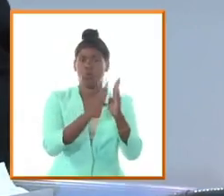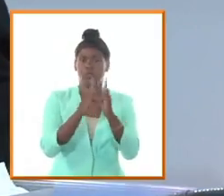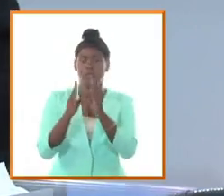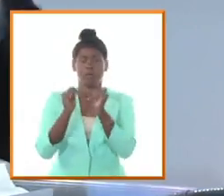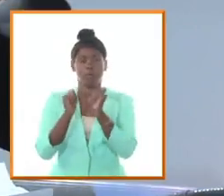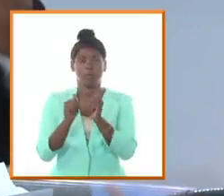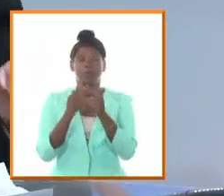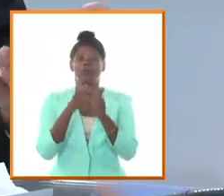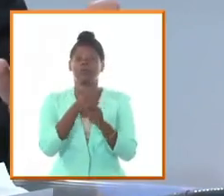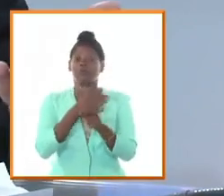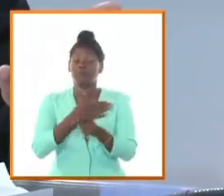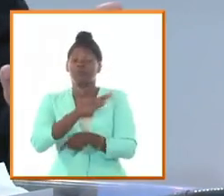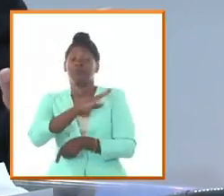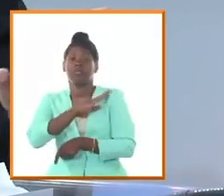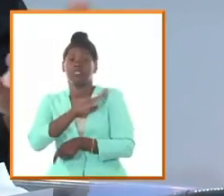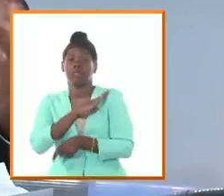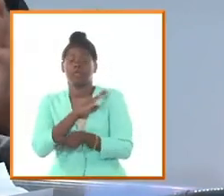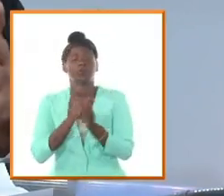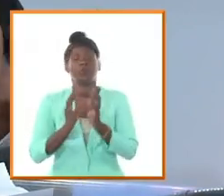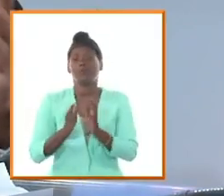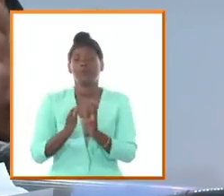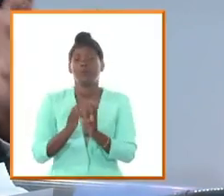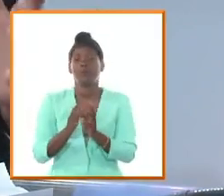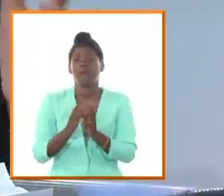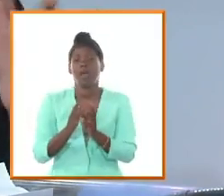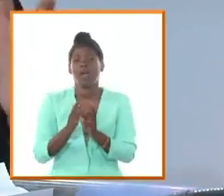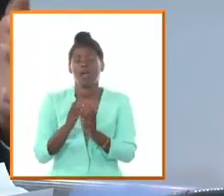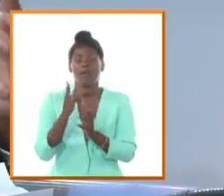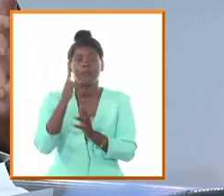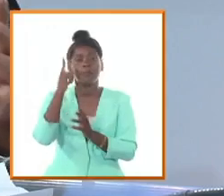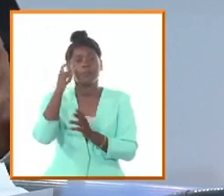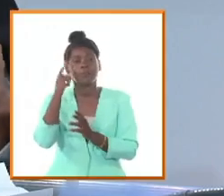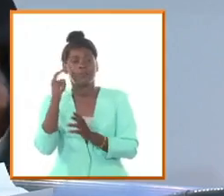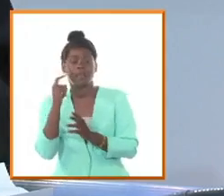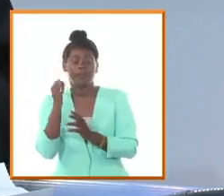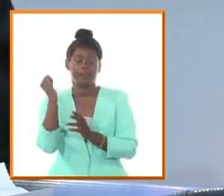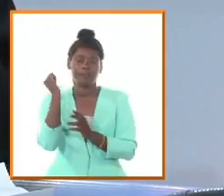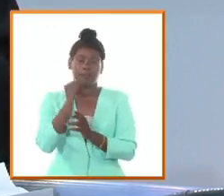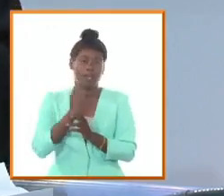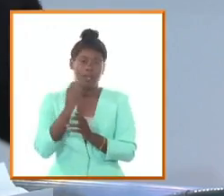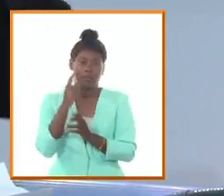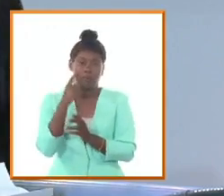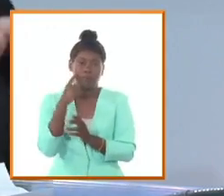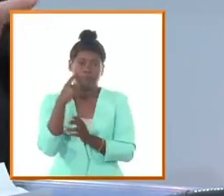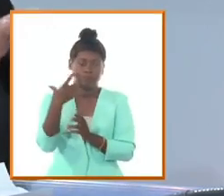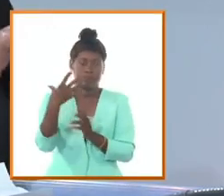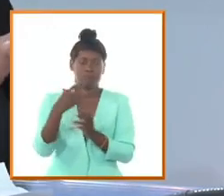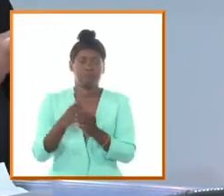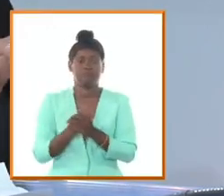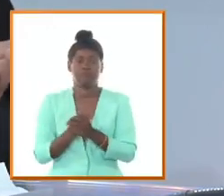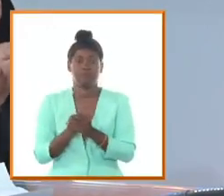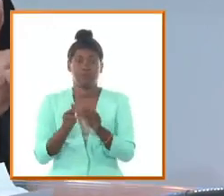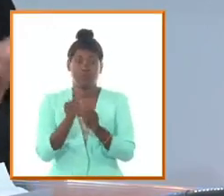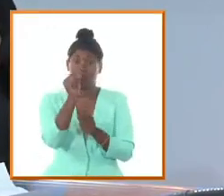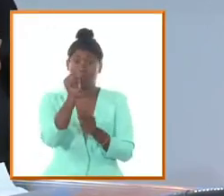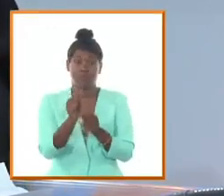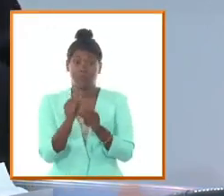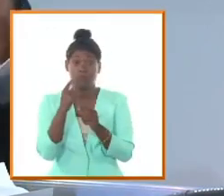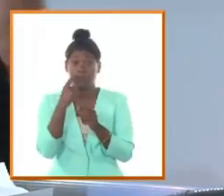de Agramonte un modo de ser yo diría esa figura